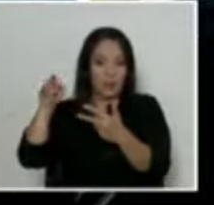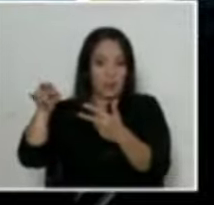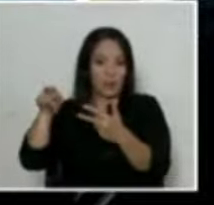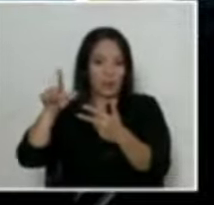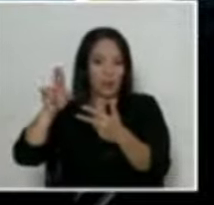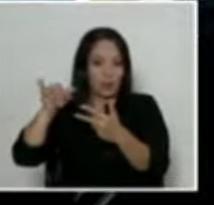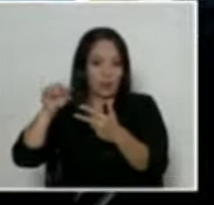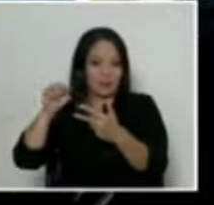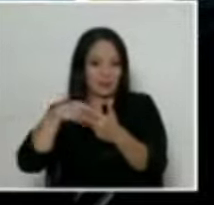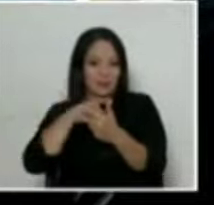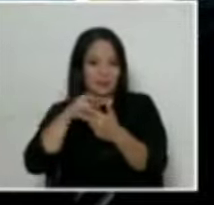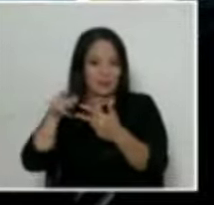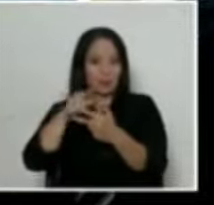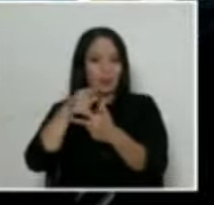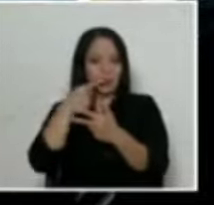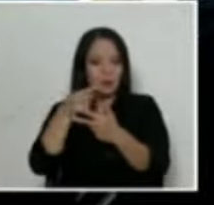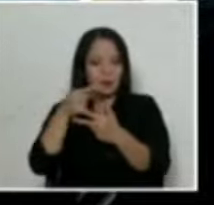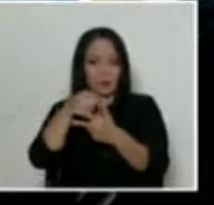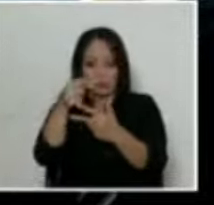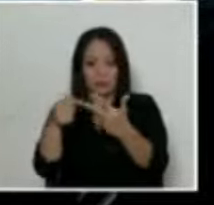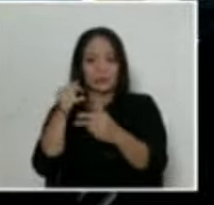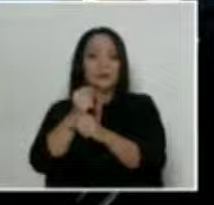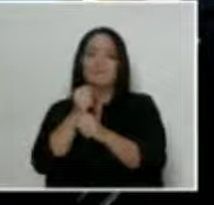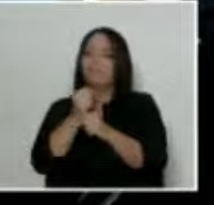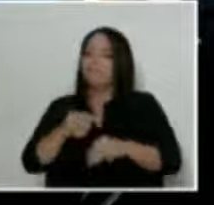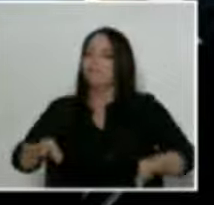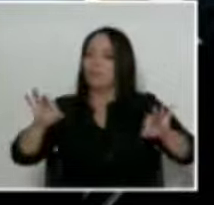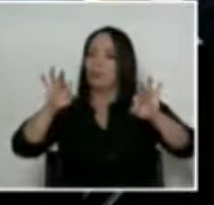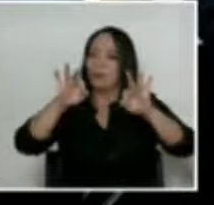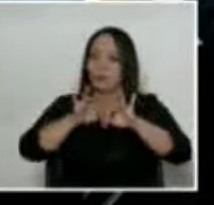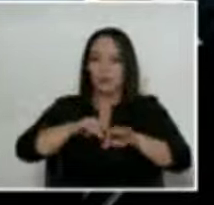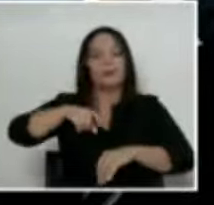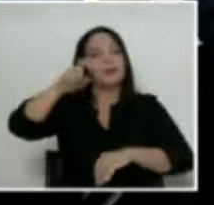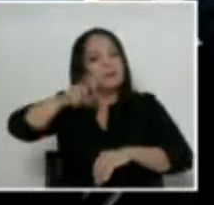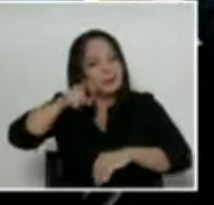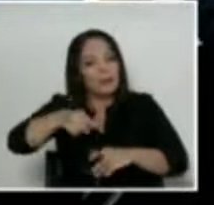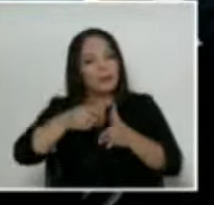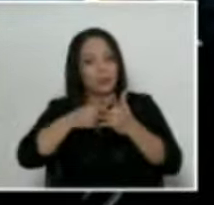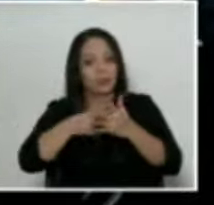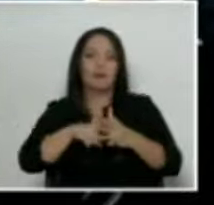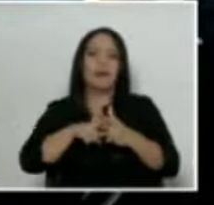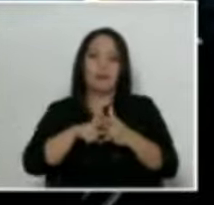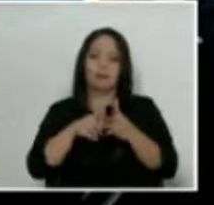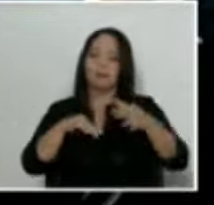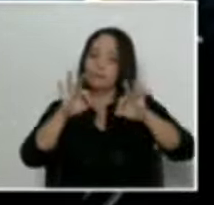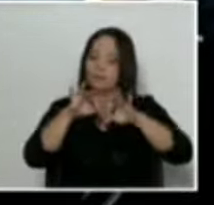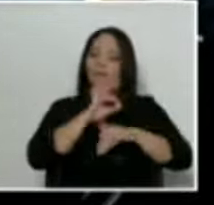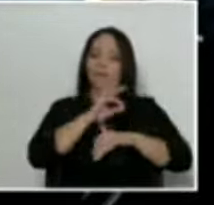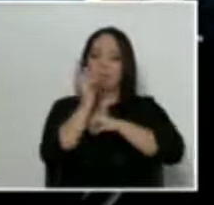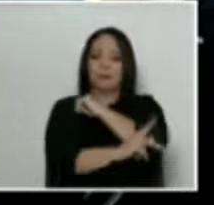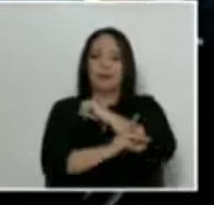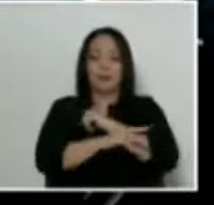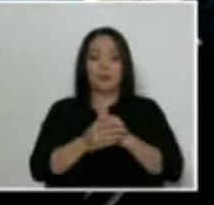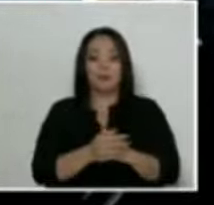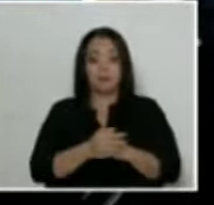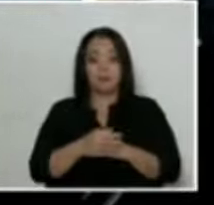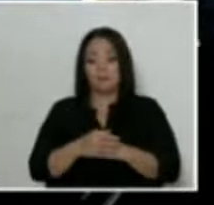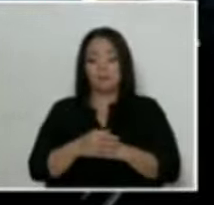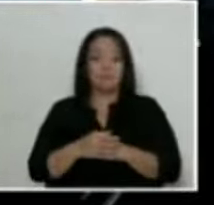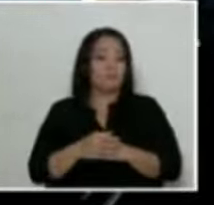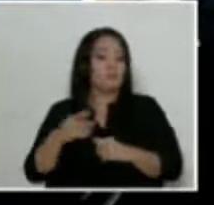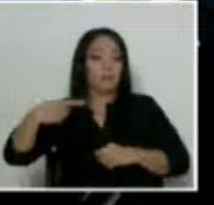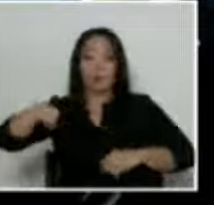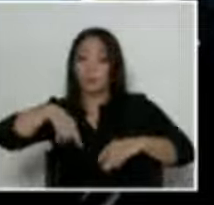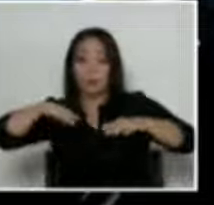es estrictamente necesaria para el país. Si no hacemos lo que tenemos que hacer, que